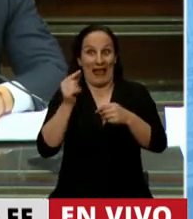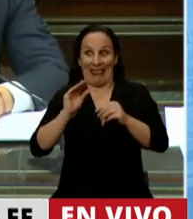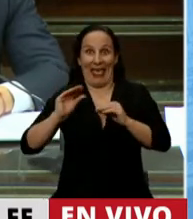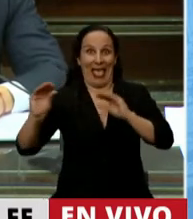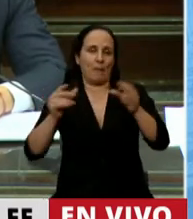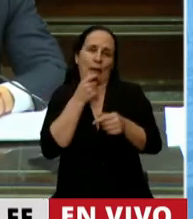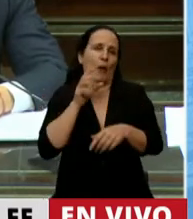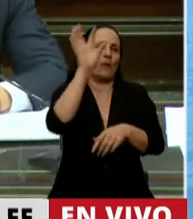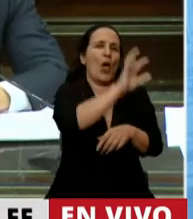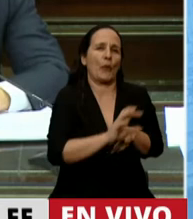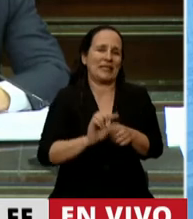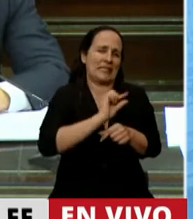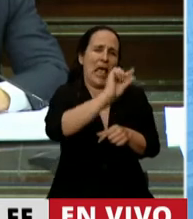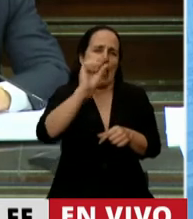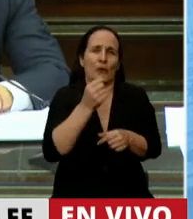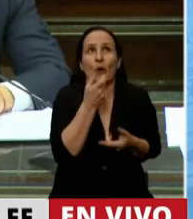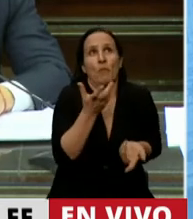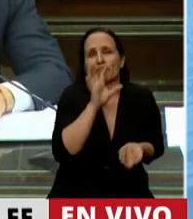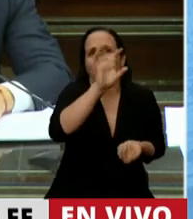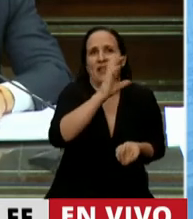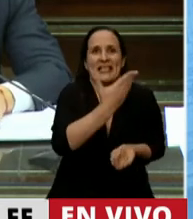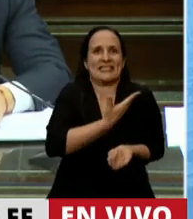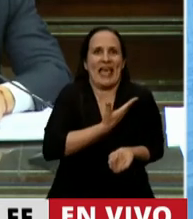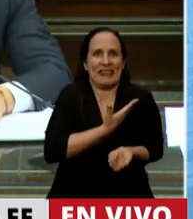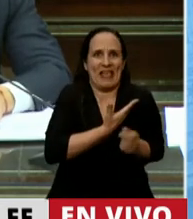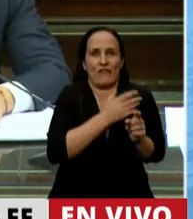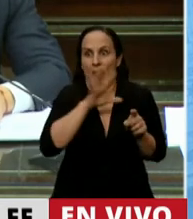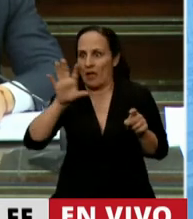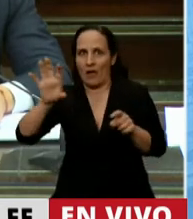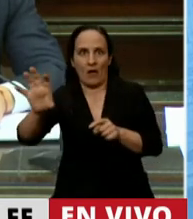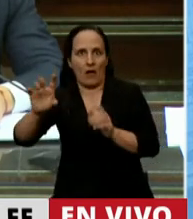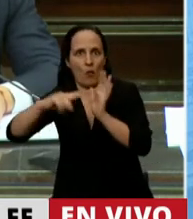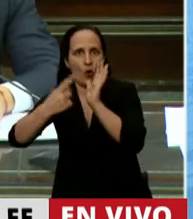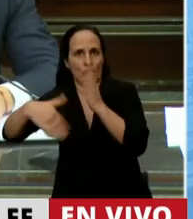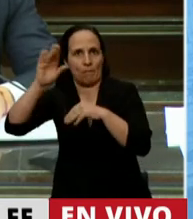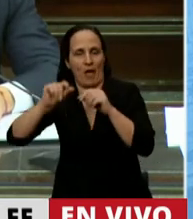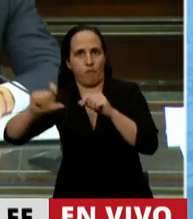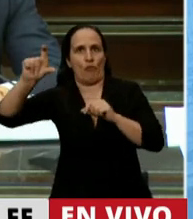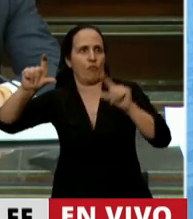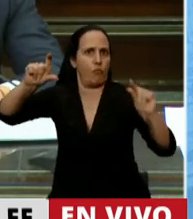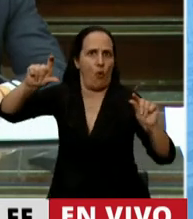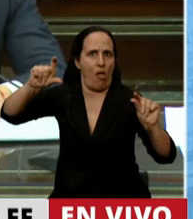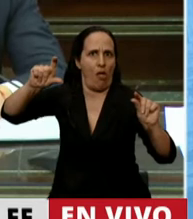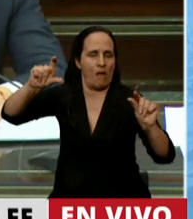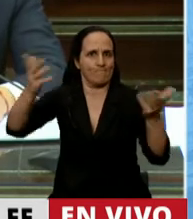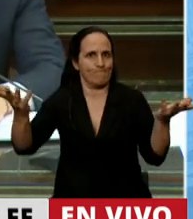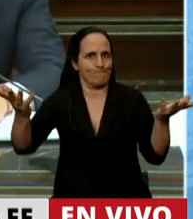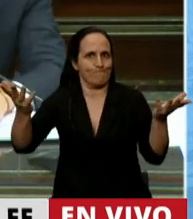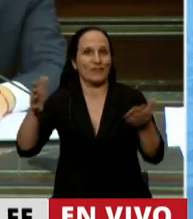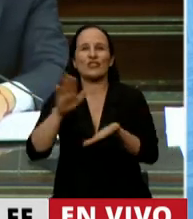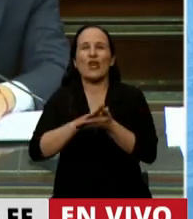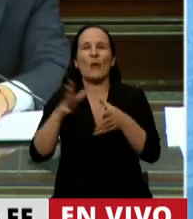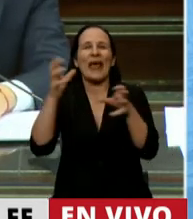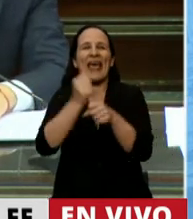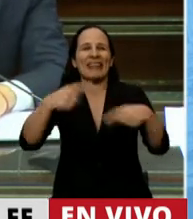provincias, en este caso, como Santa Fe, en relación a las compensaciones y subsidios de transporte. Estamos viviendo meses